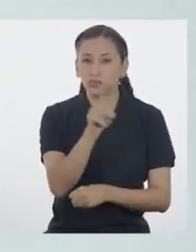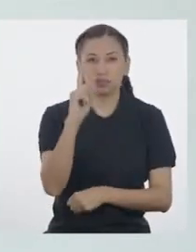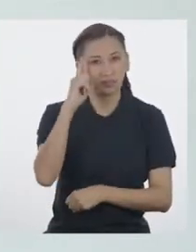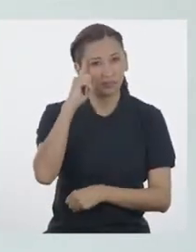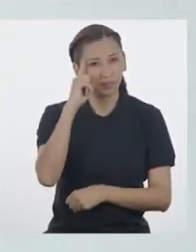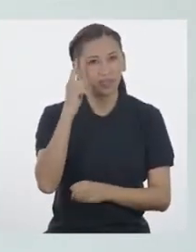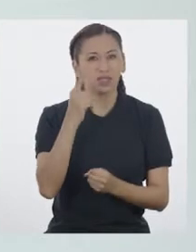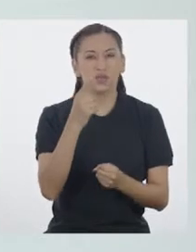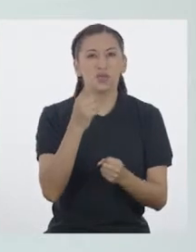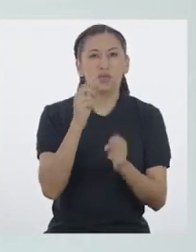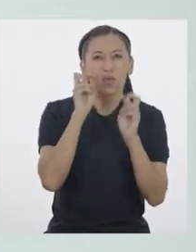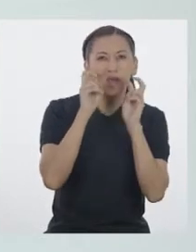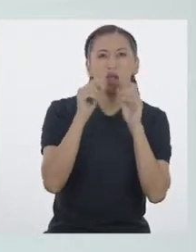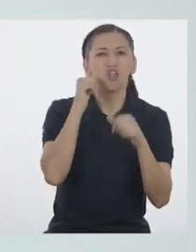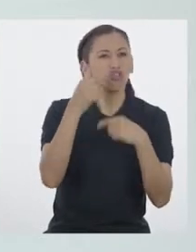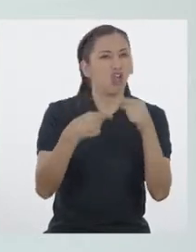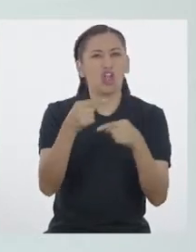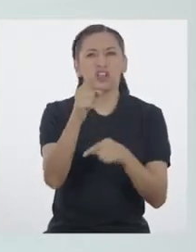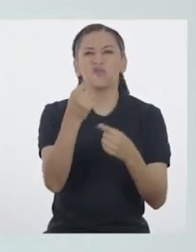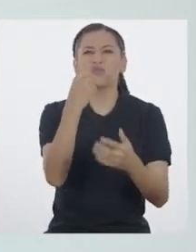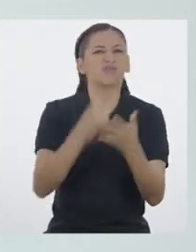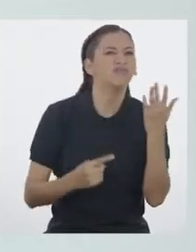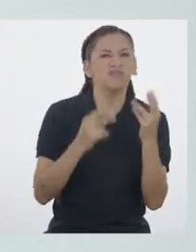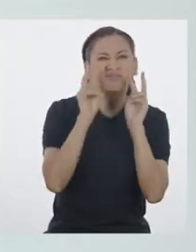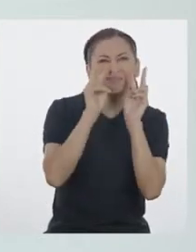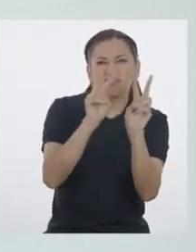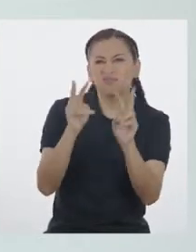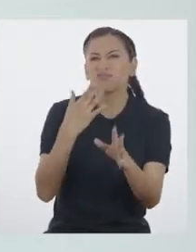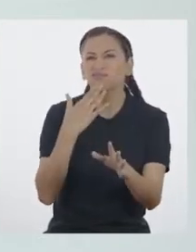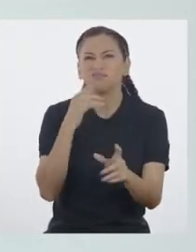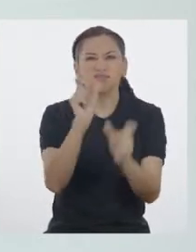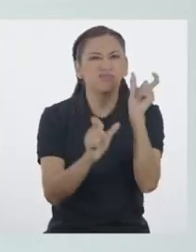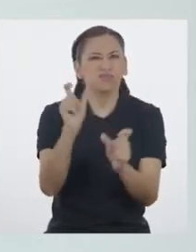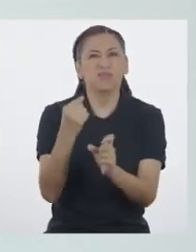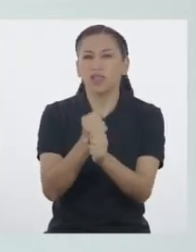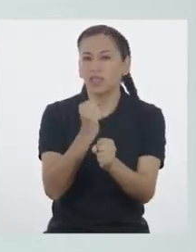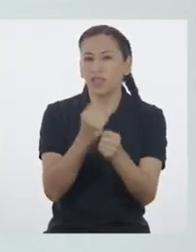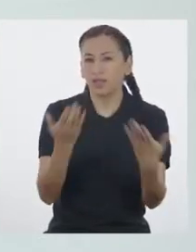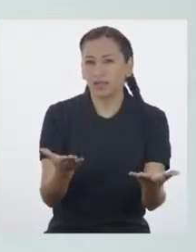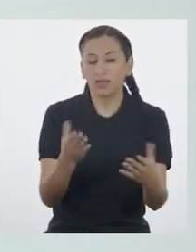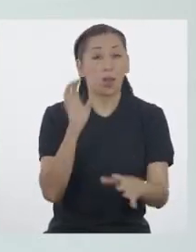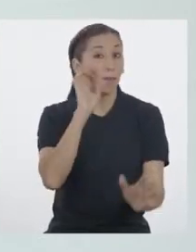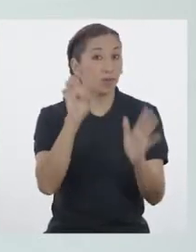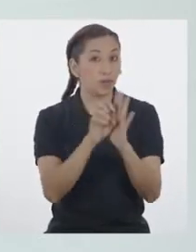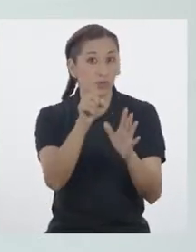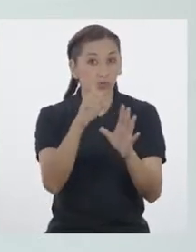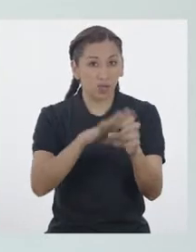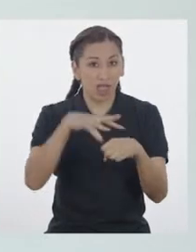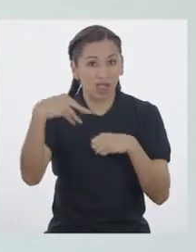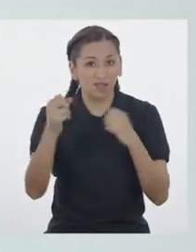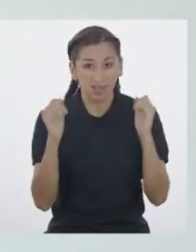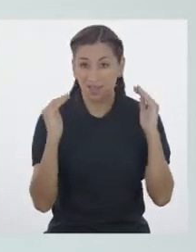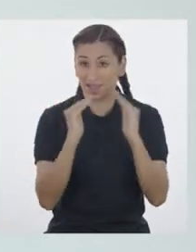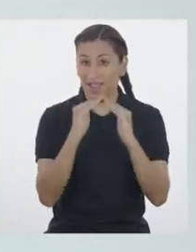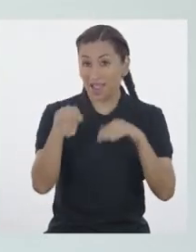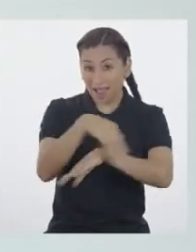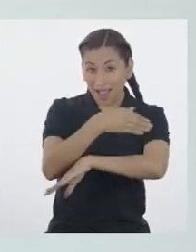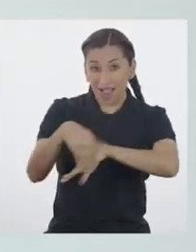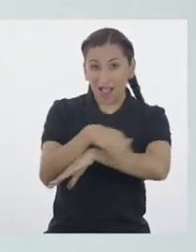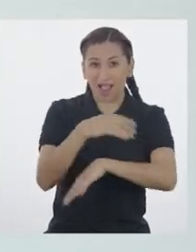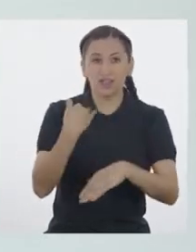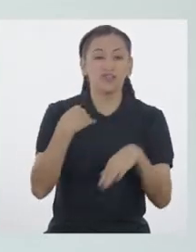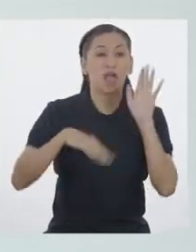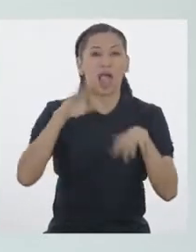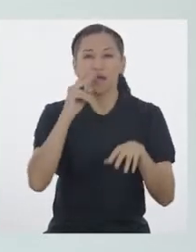pensemos en las personas que solemos ver trabajar durante el día. ¿Qué se les ocurre? Por ejemplo, cuando voy por la calle, muchas veces me cruzo con